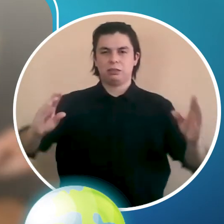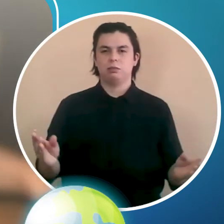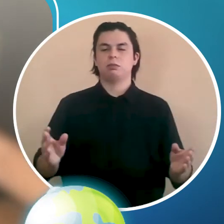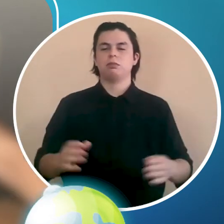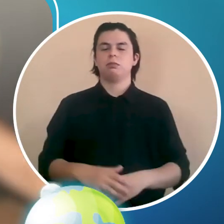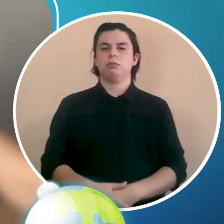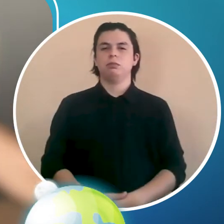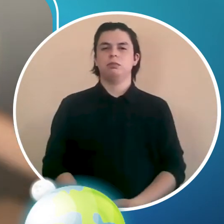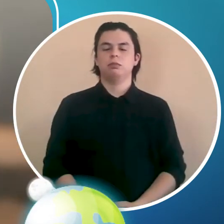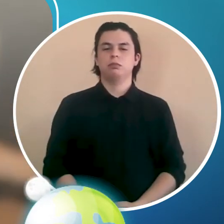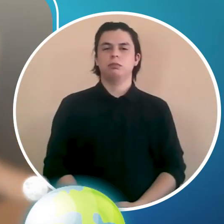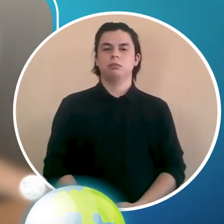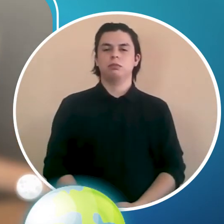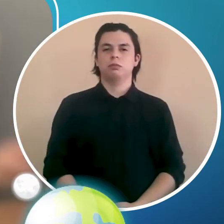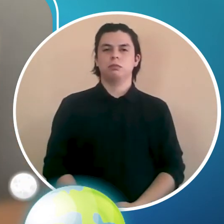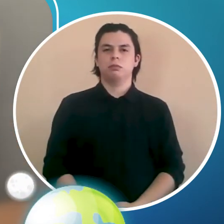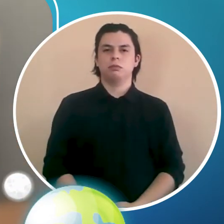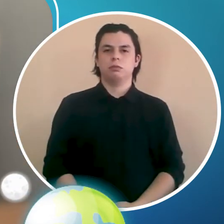delante.